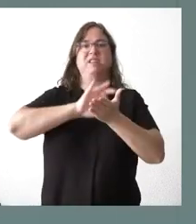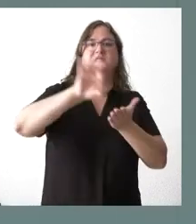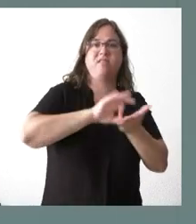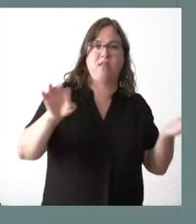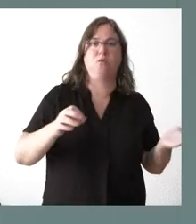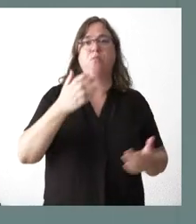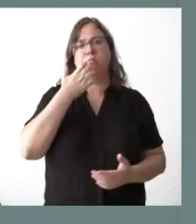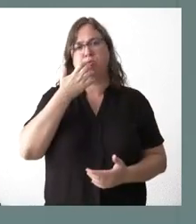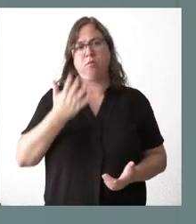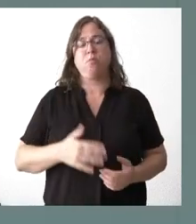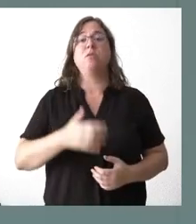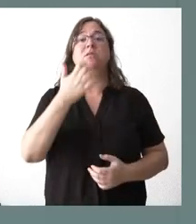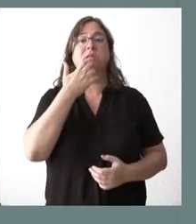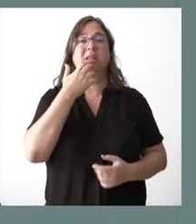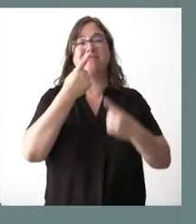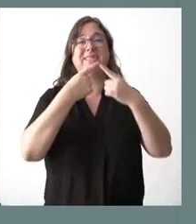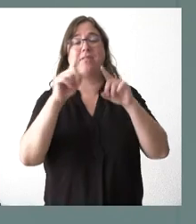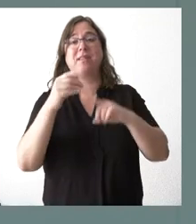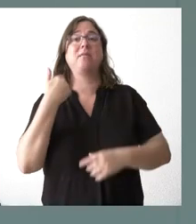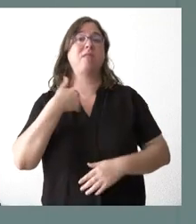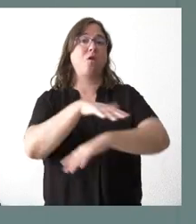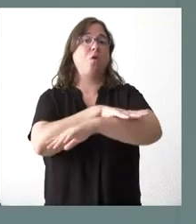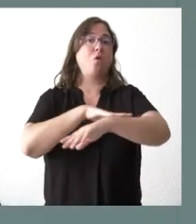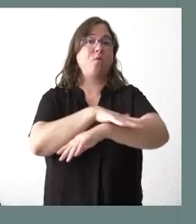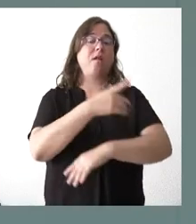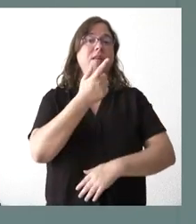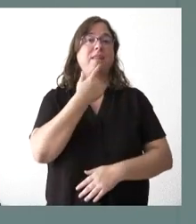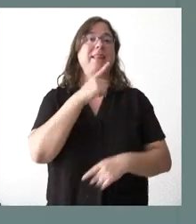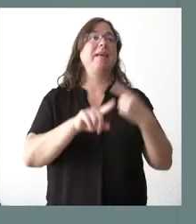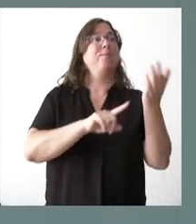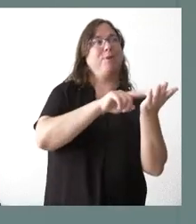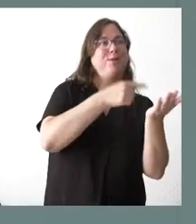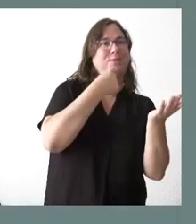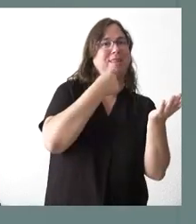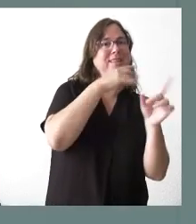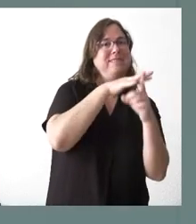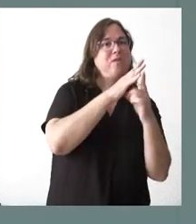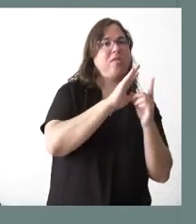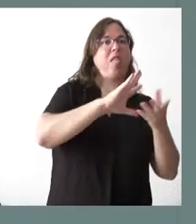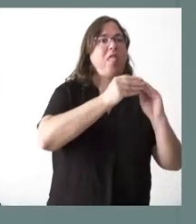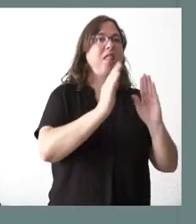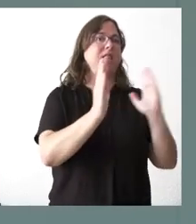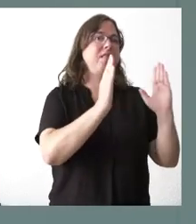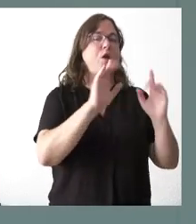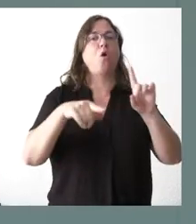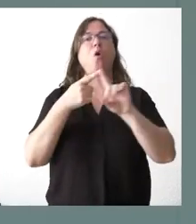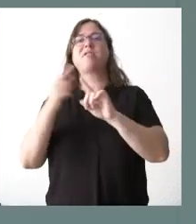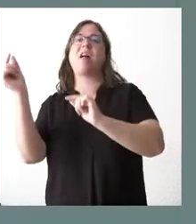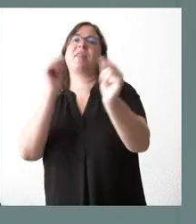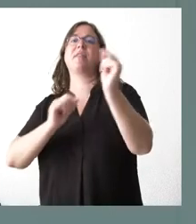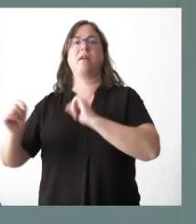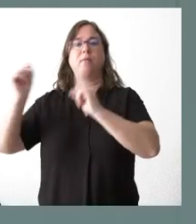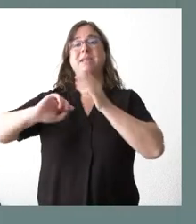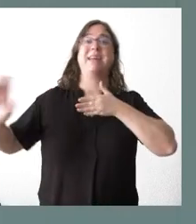tanto, a diferencia de lo que se nos planteaba por el Gobierno, que con una mano plantea una medida coyuntural y con la otra está abriendo un debate en torno al